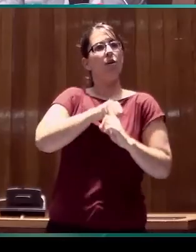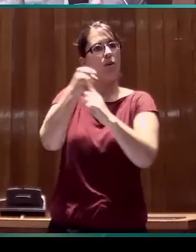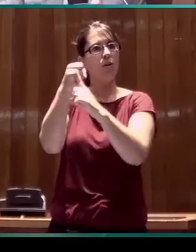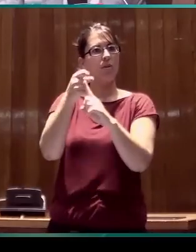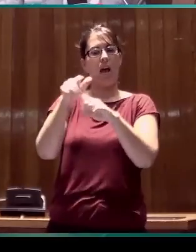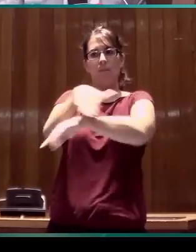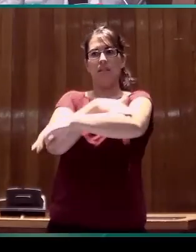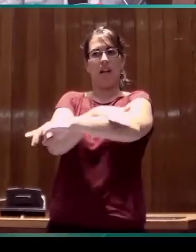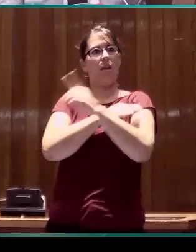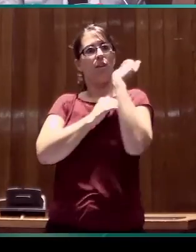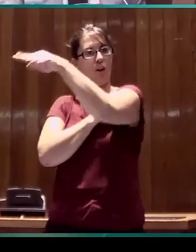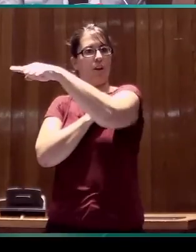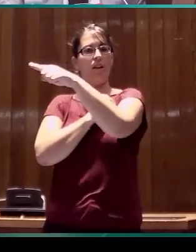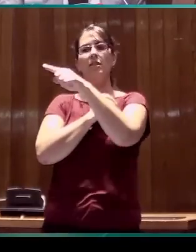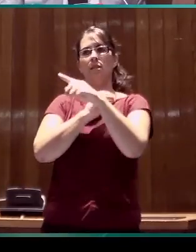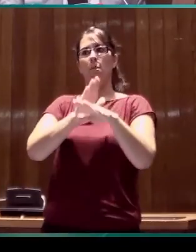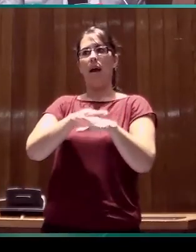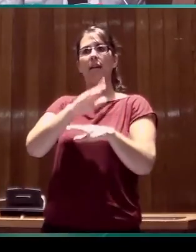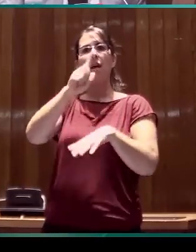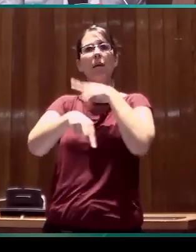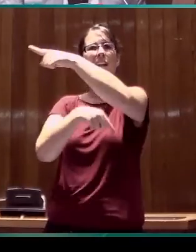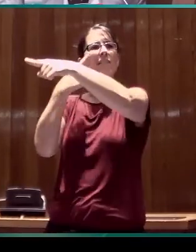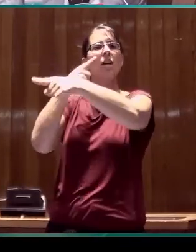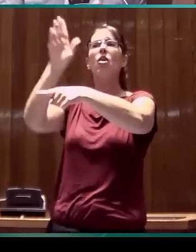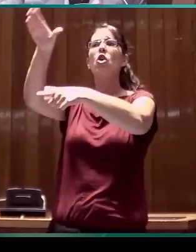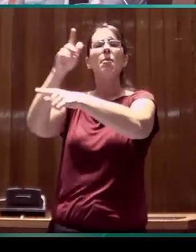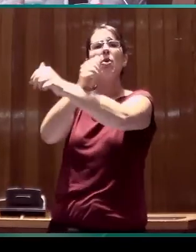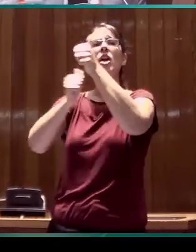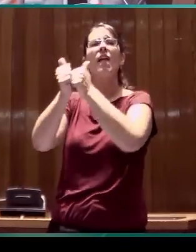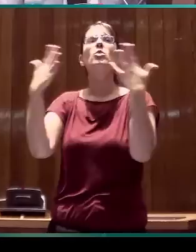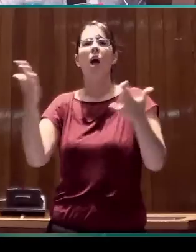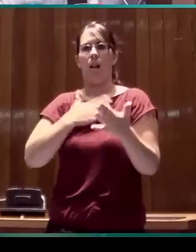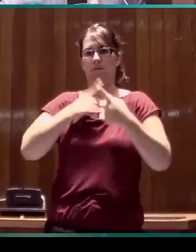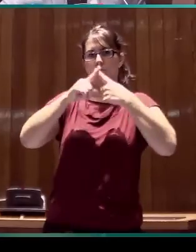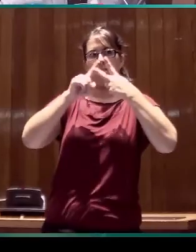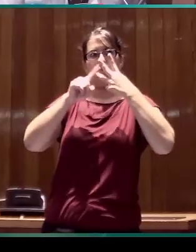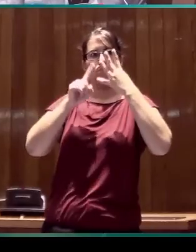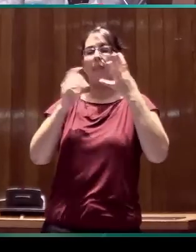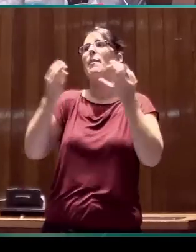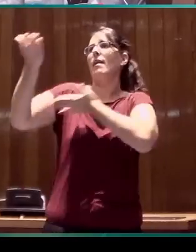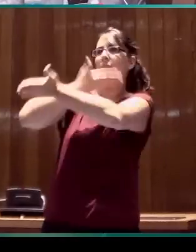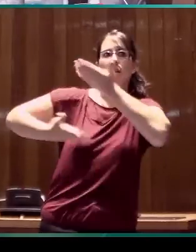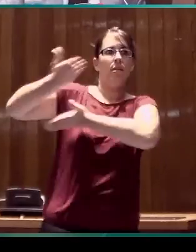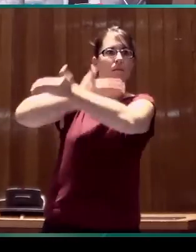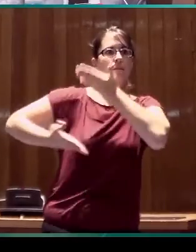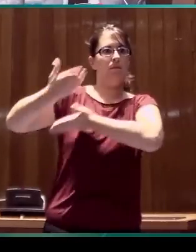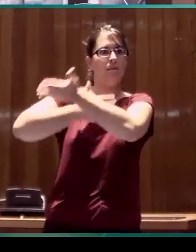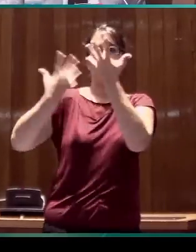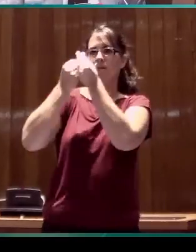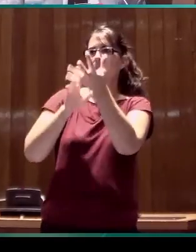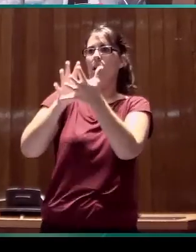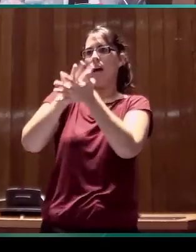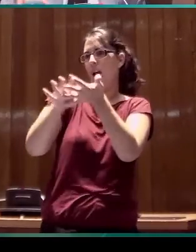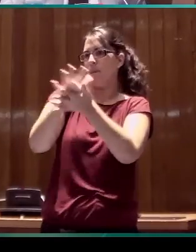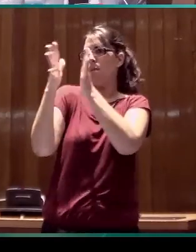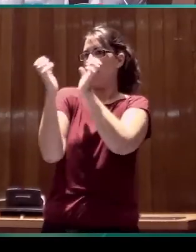las administraciones y también de definir cuáles son sus prioridades, en colaboración y en conjunción también con